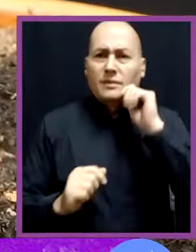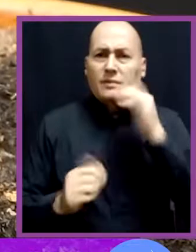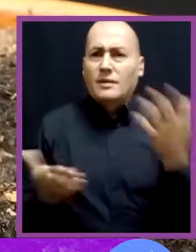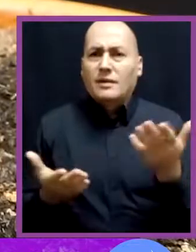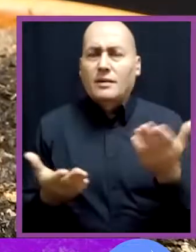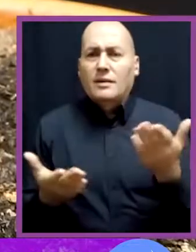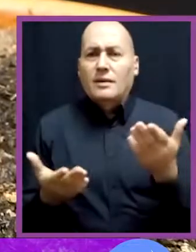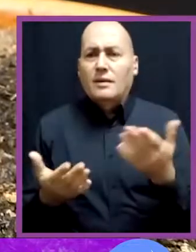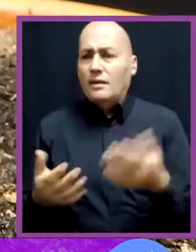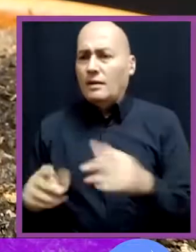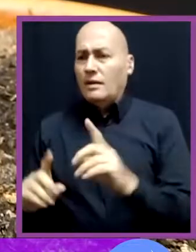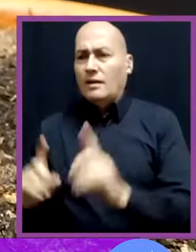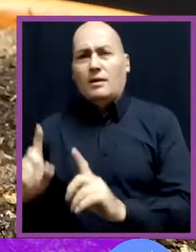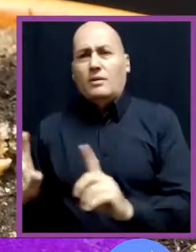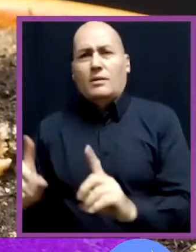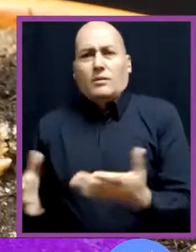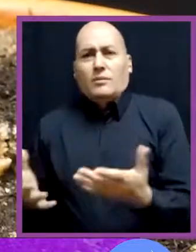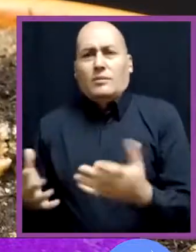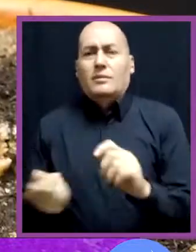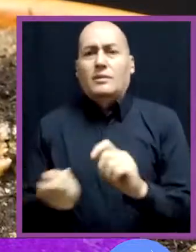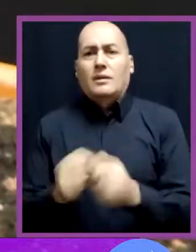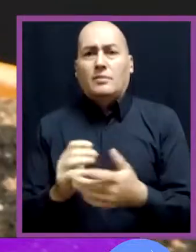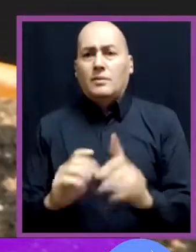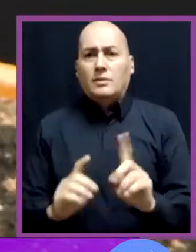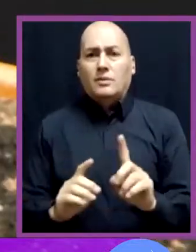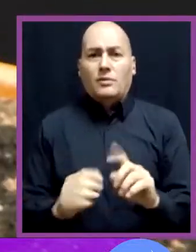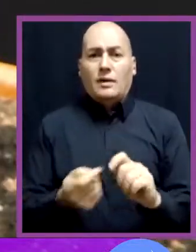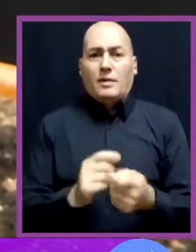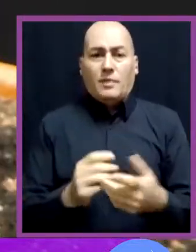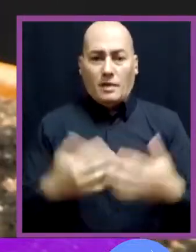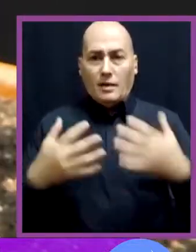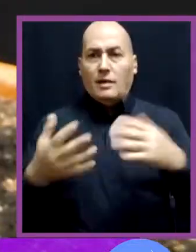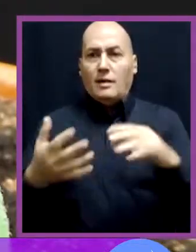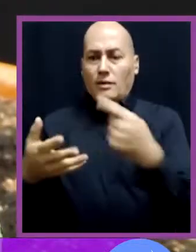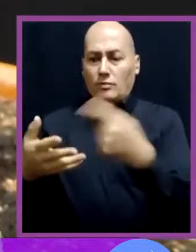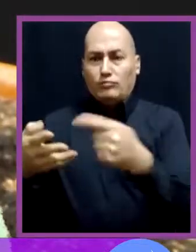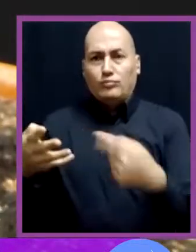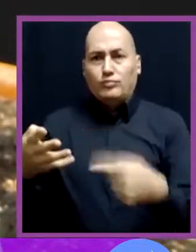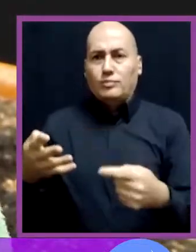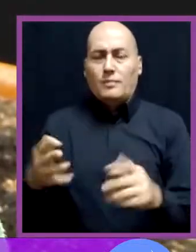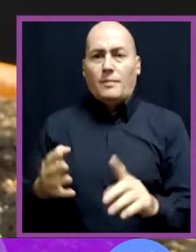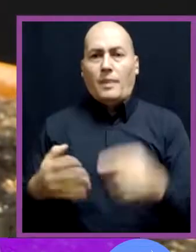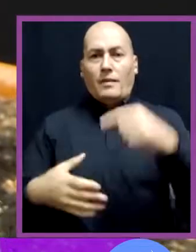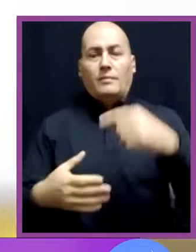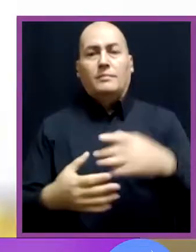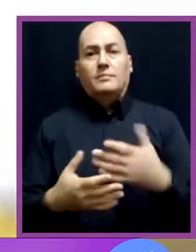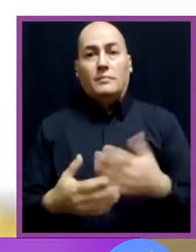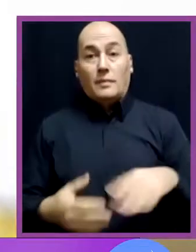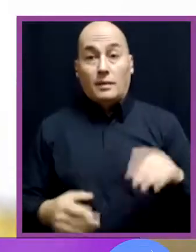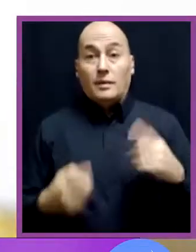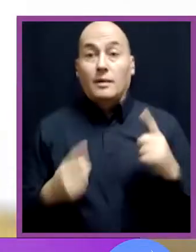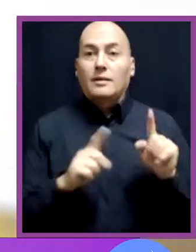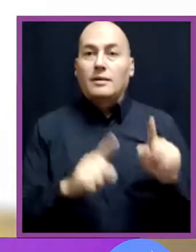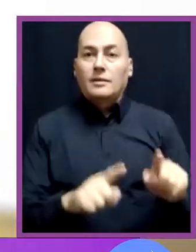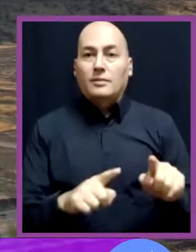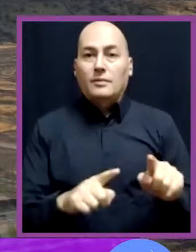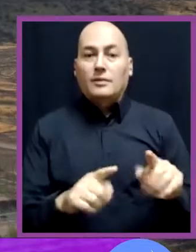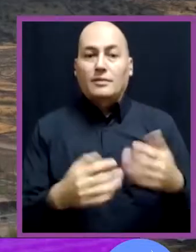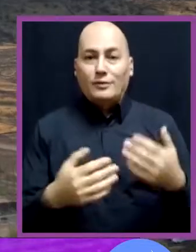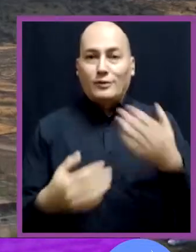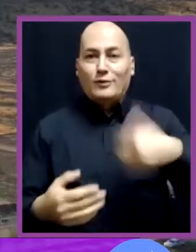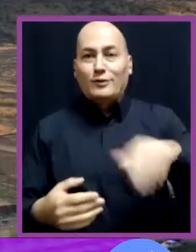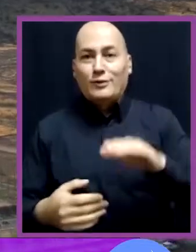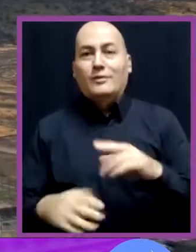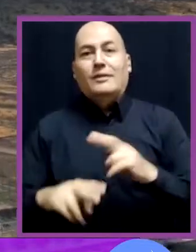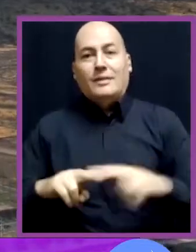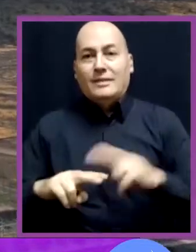Transformar significa hacer que algo cambie, pero sin alterar totalmente sus características esenciales. Eso es precisamente